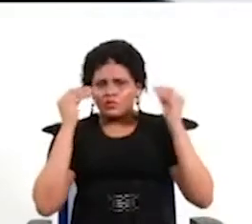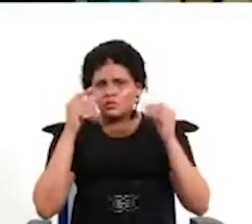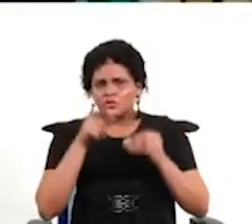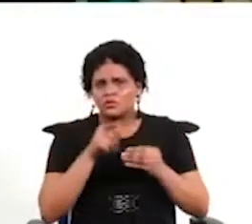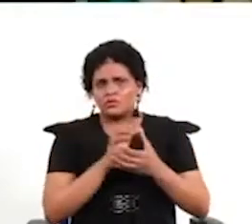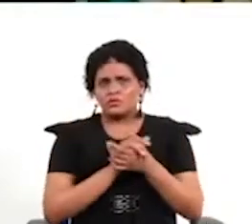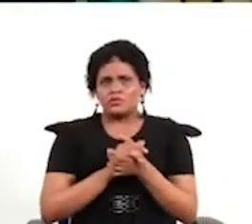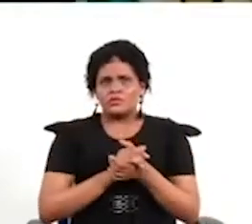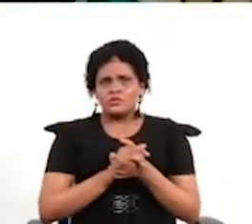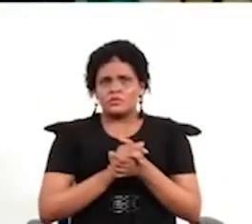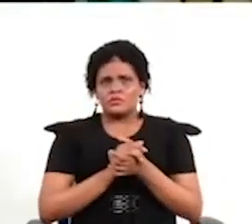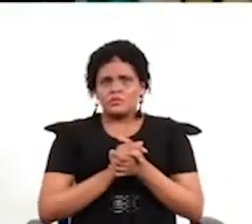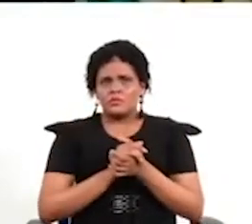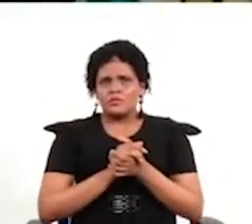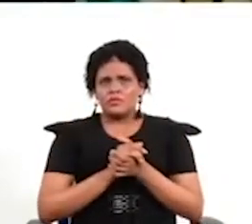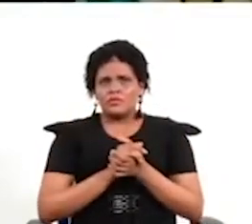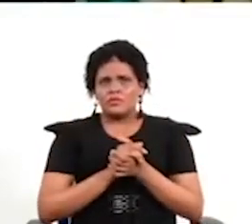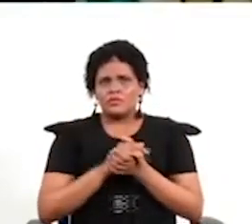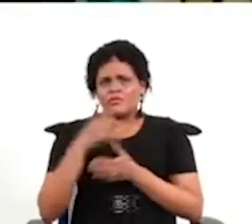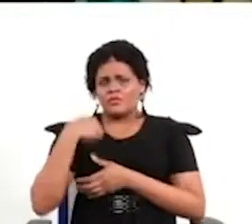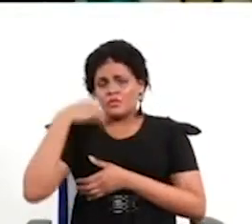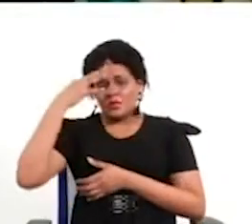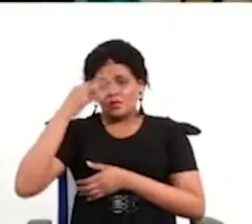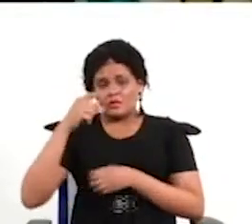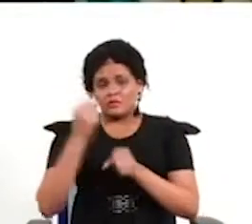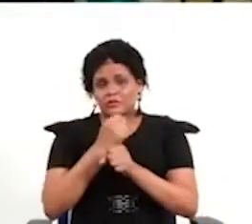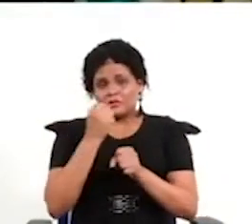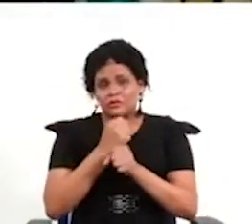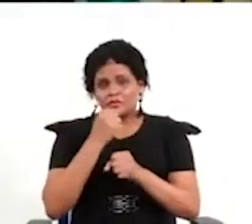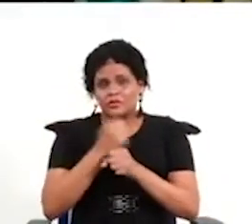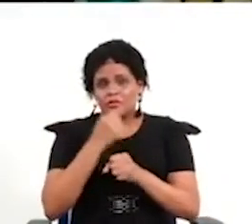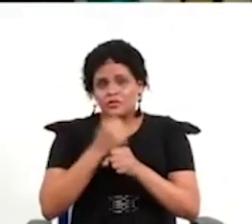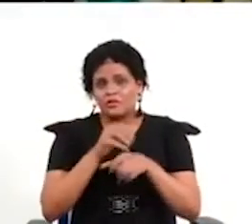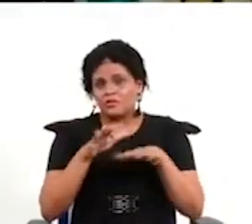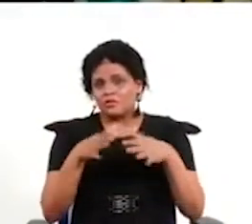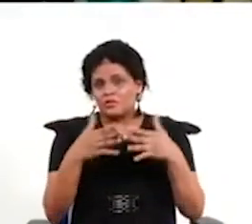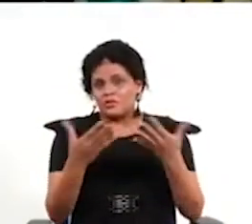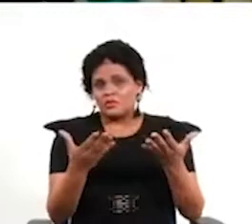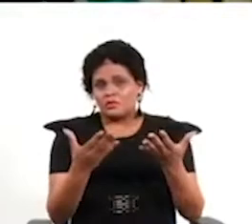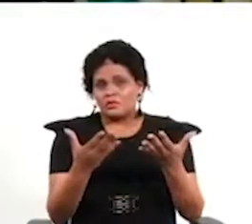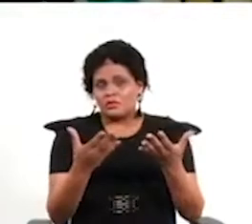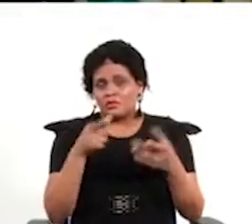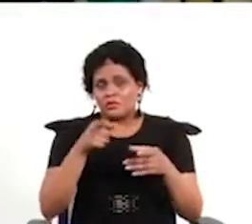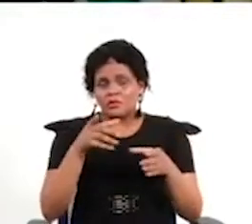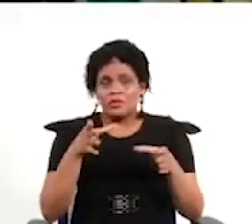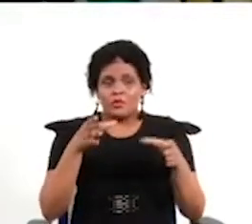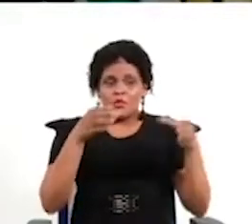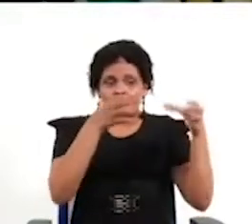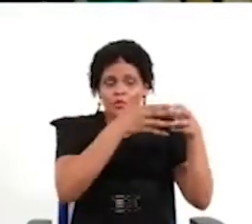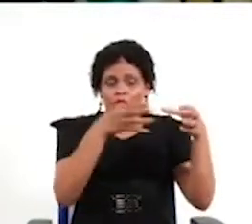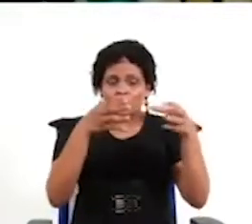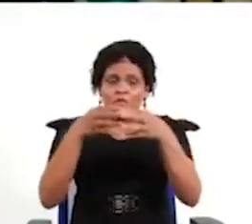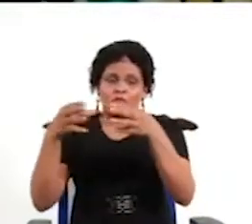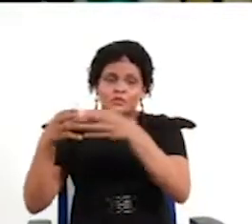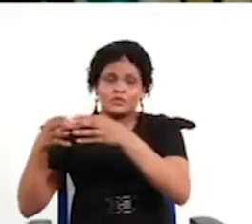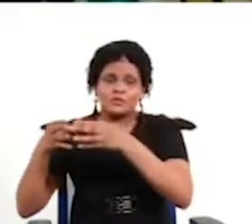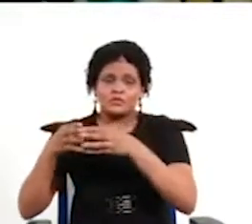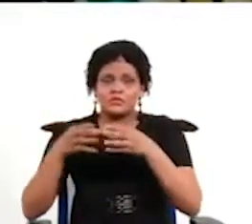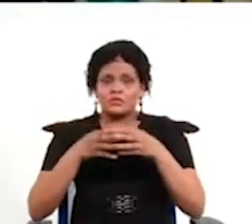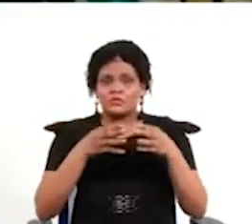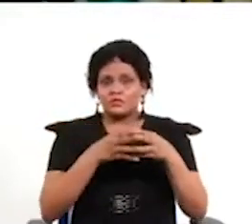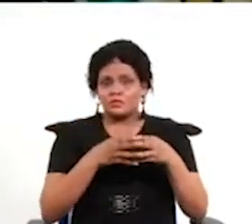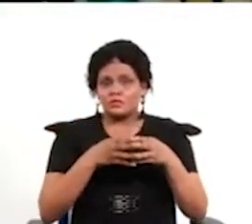Sí, sí yo creo que hay que trabajar y ahí me parece que las organizaciones internacionales a las que critiqué